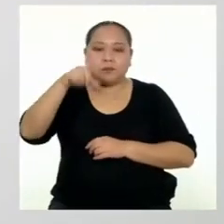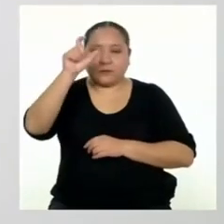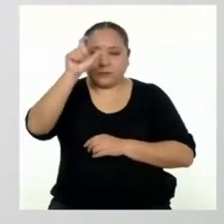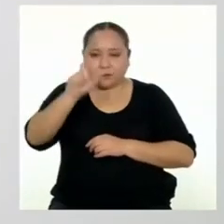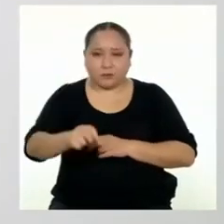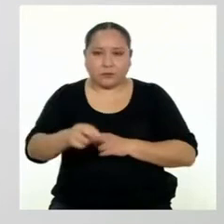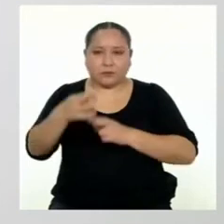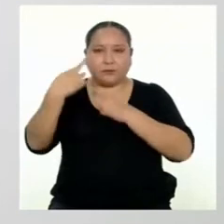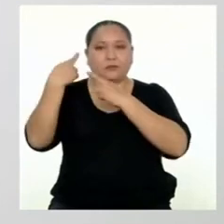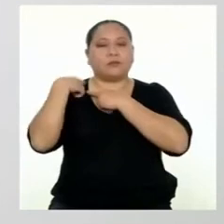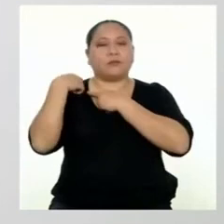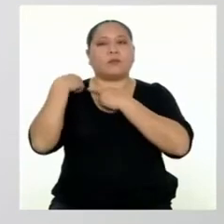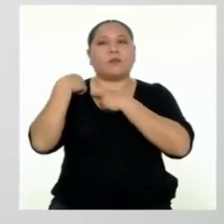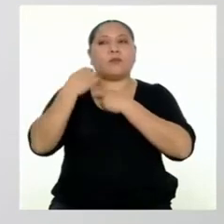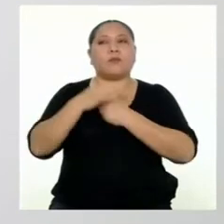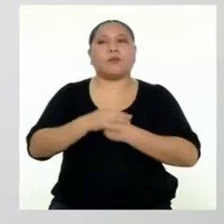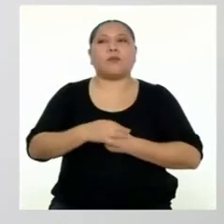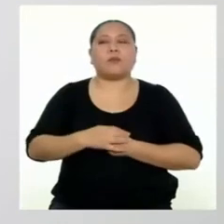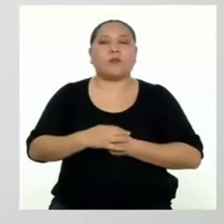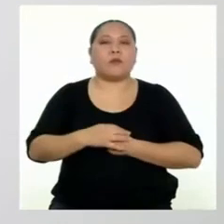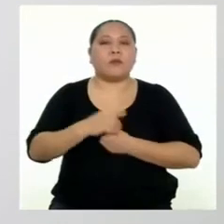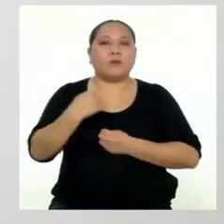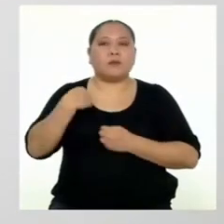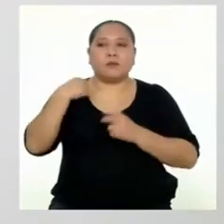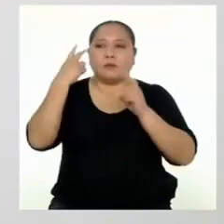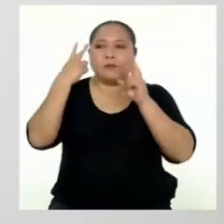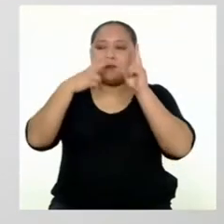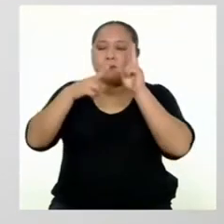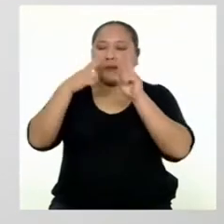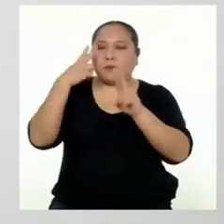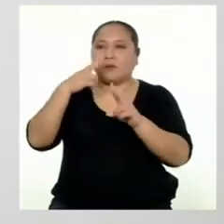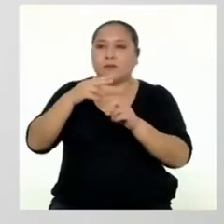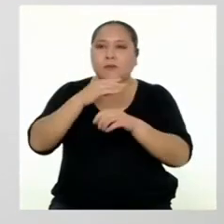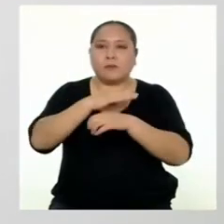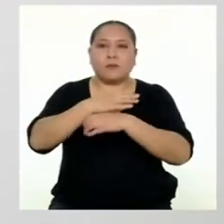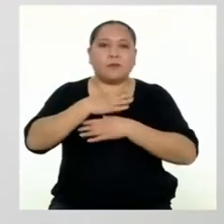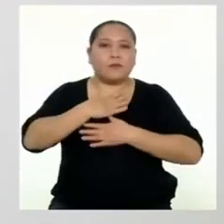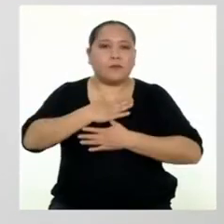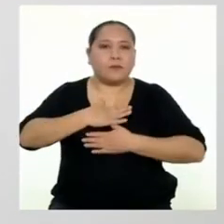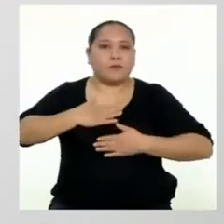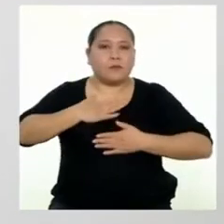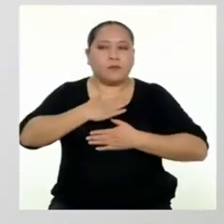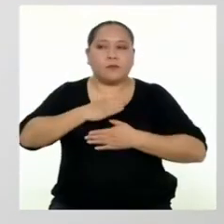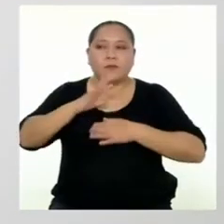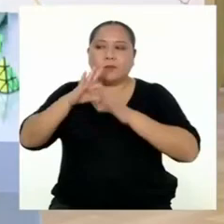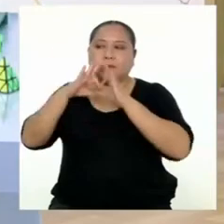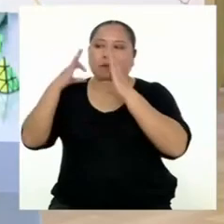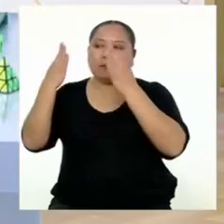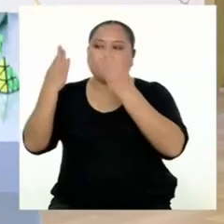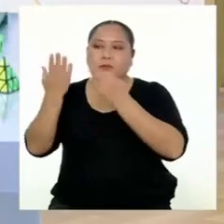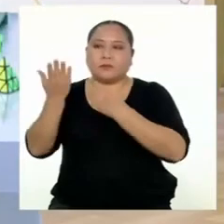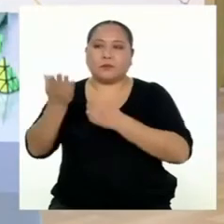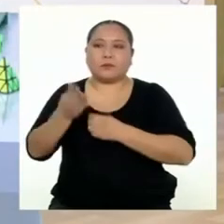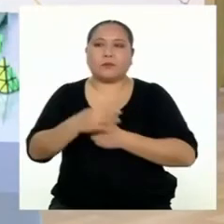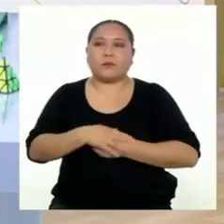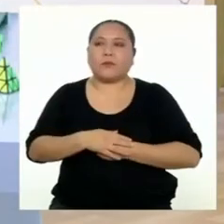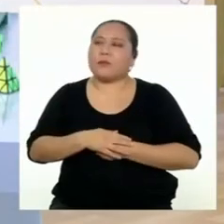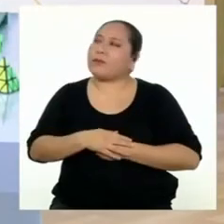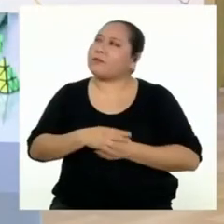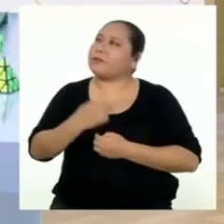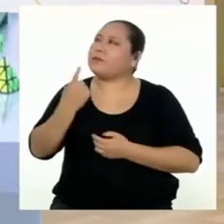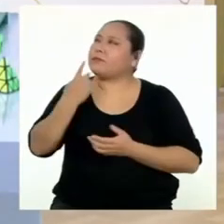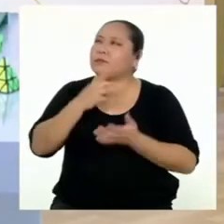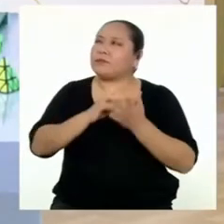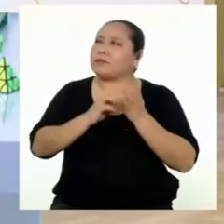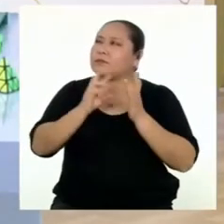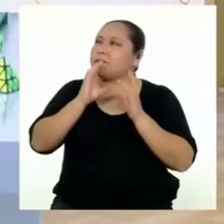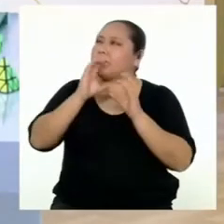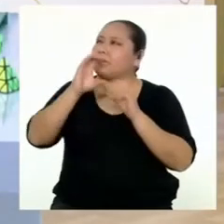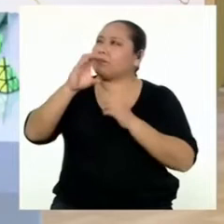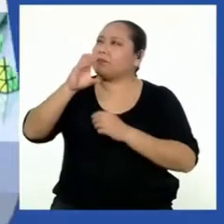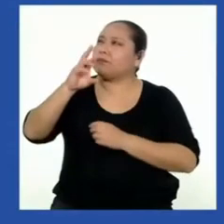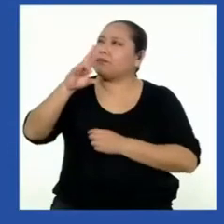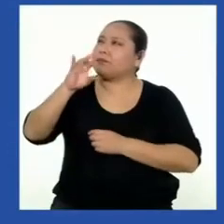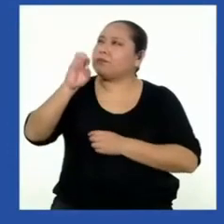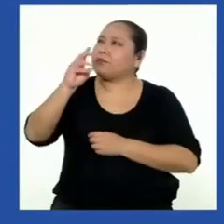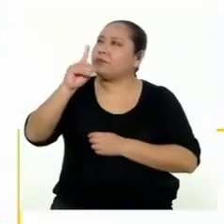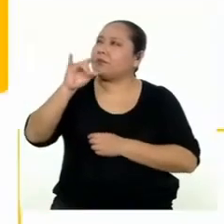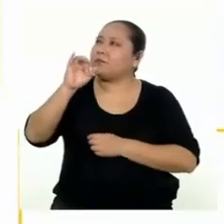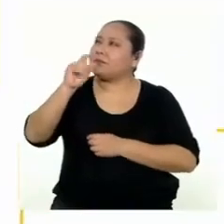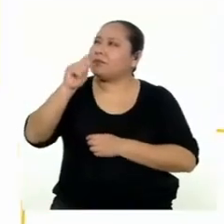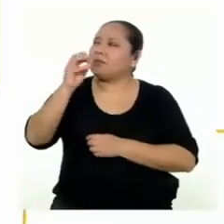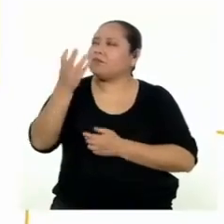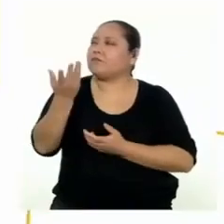responsables que velan por el bienestar de sus familias. ¿Y qué es de los créditos? ¿Qué son esos?